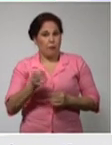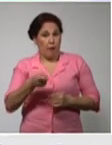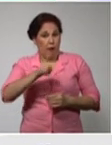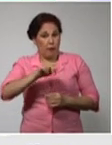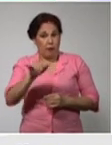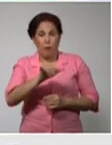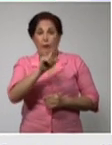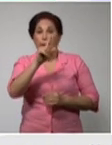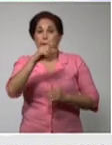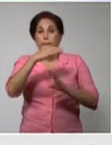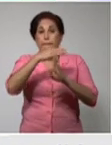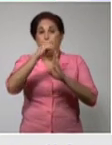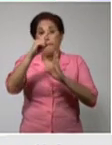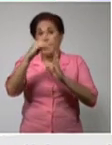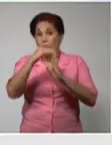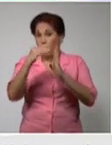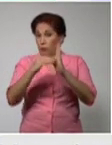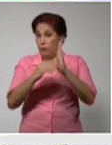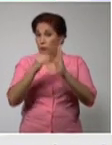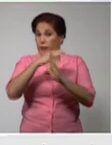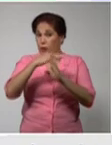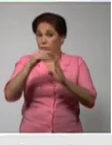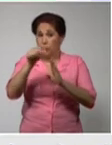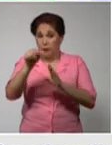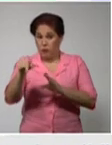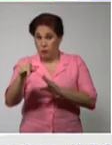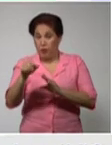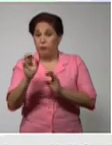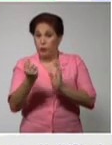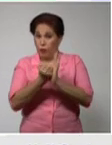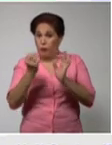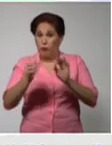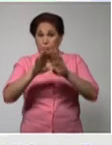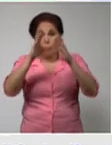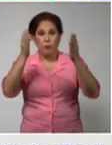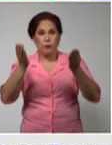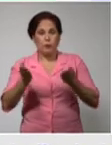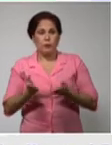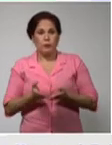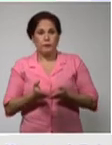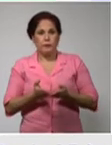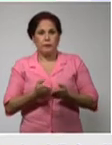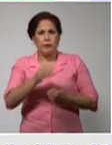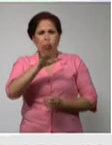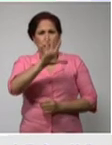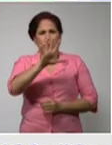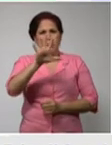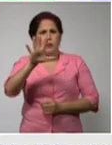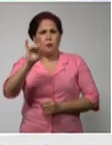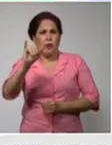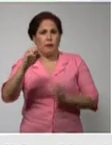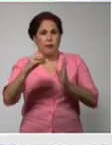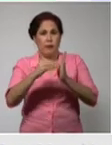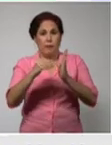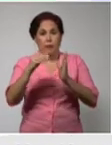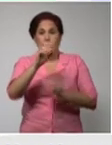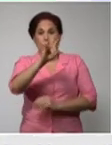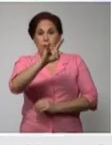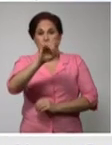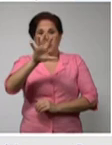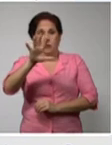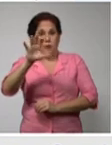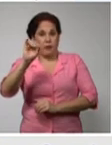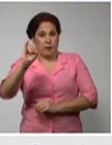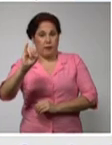más de medio millón de casos confirmados en el mundo 550 mil 956